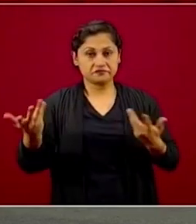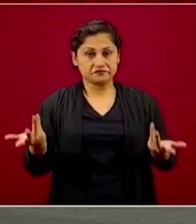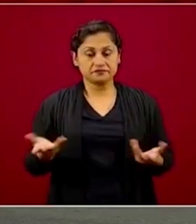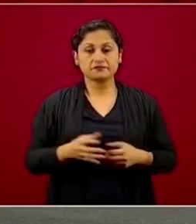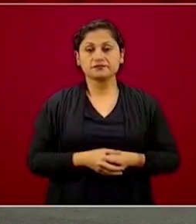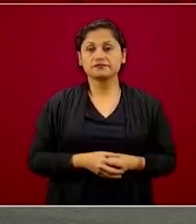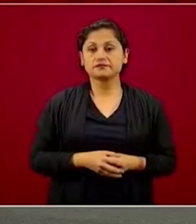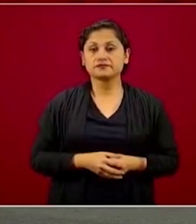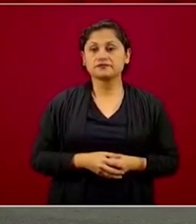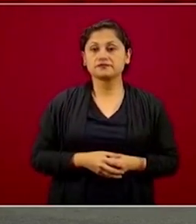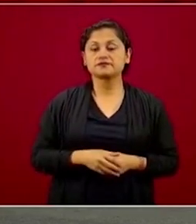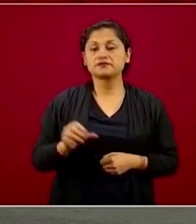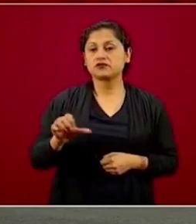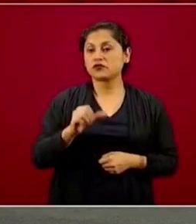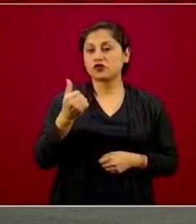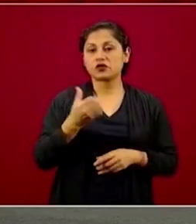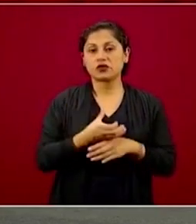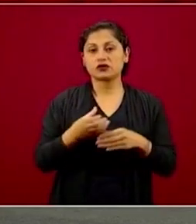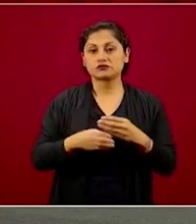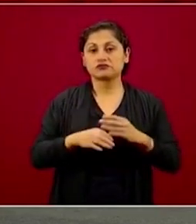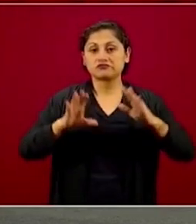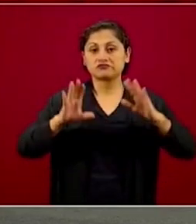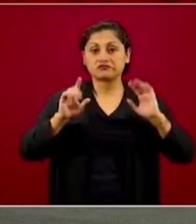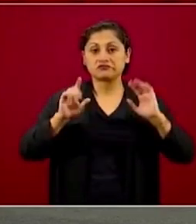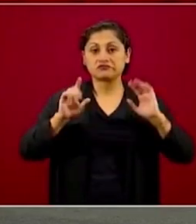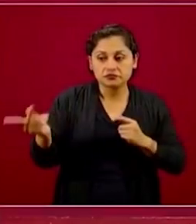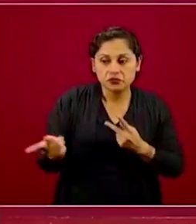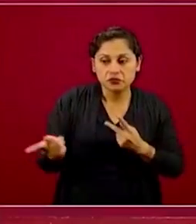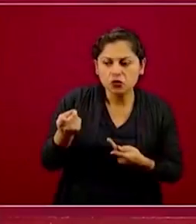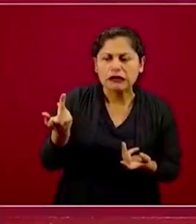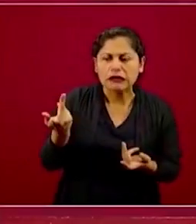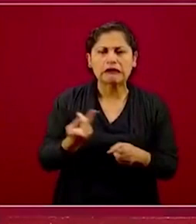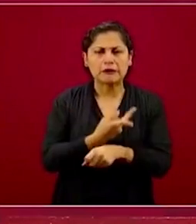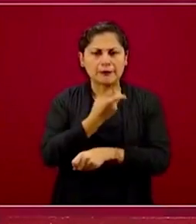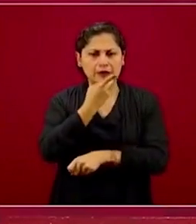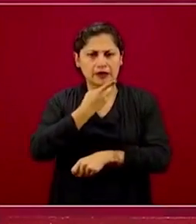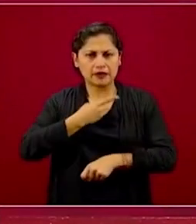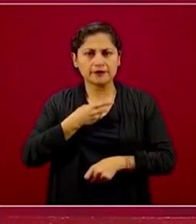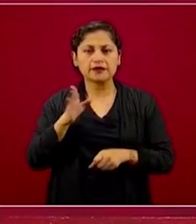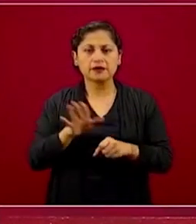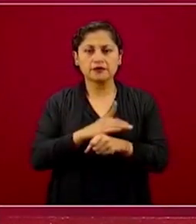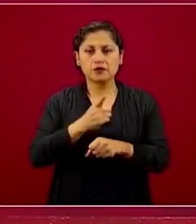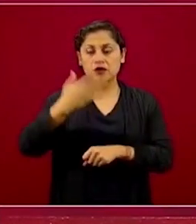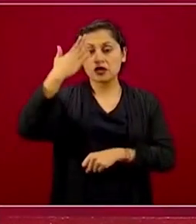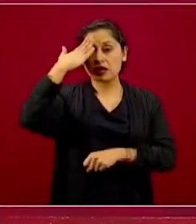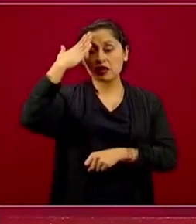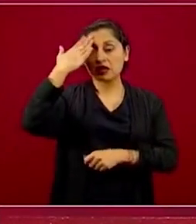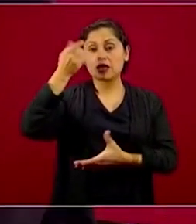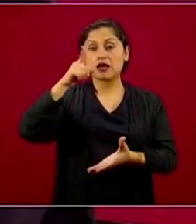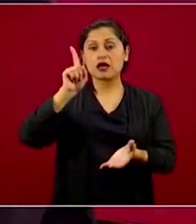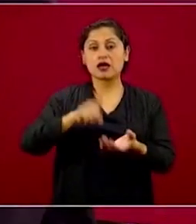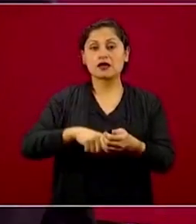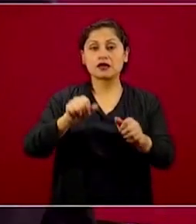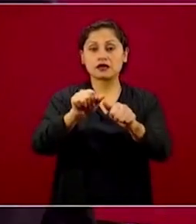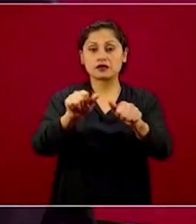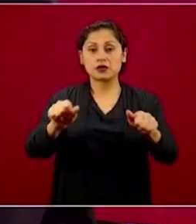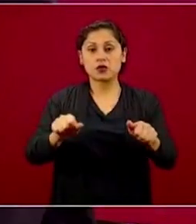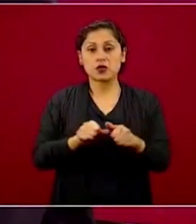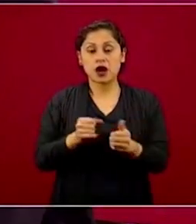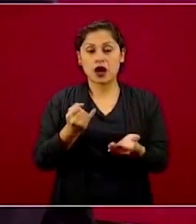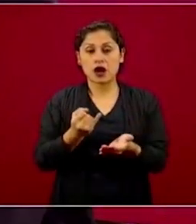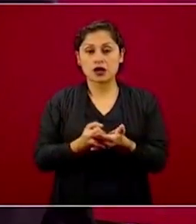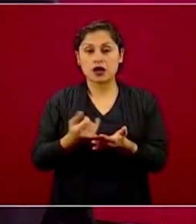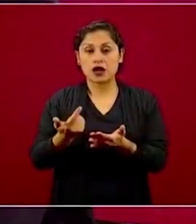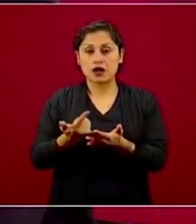Otras cosas podría ser, habría que ver a qué se refieren, el titular de la Unidad de Administración y Finanzas de la Secretaría de